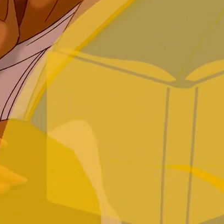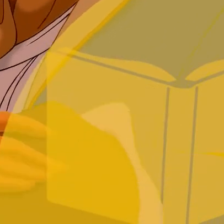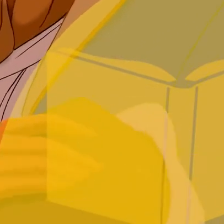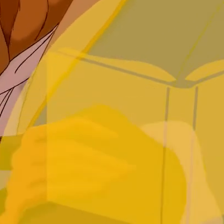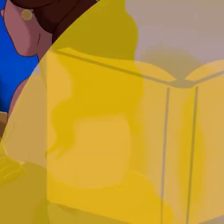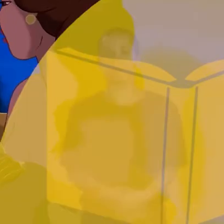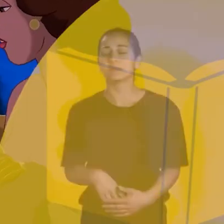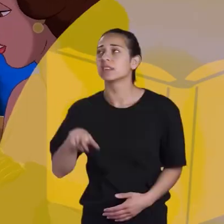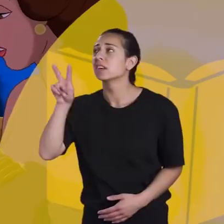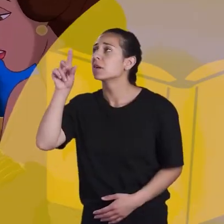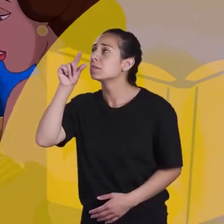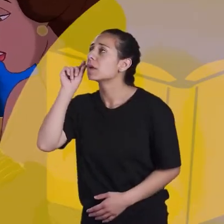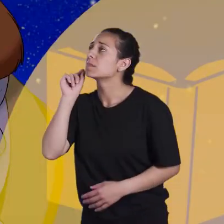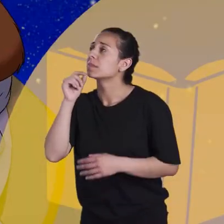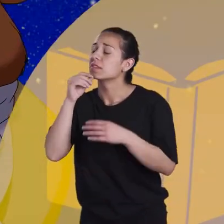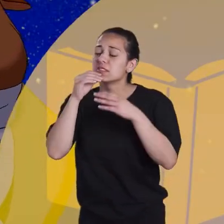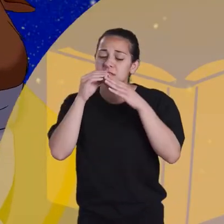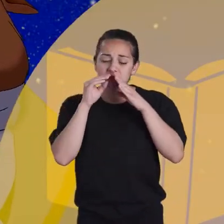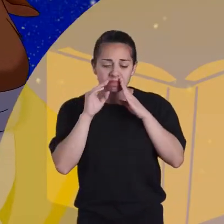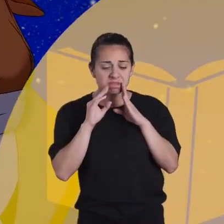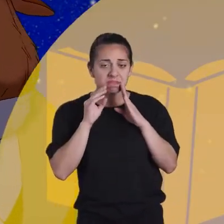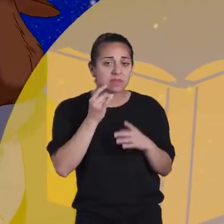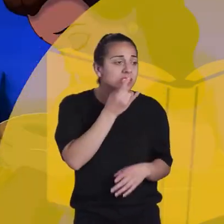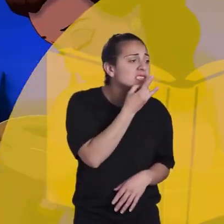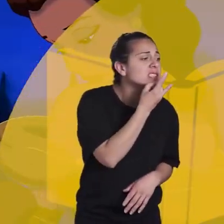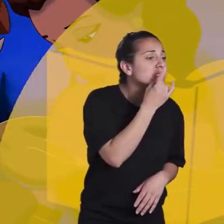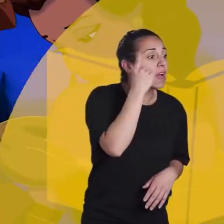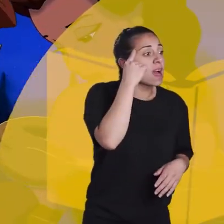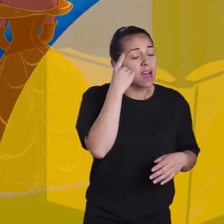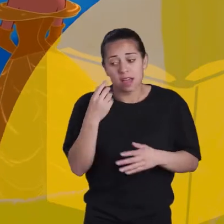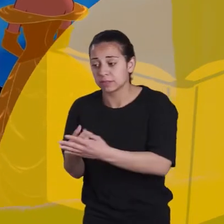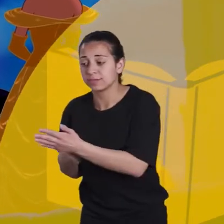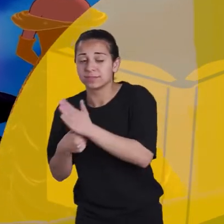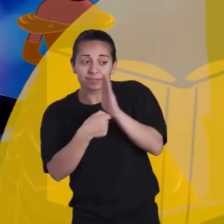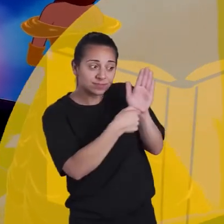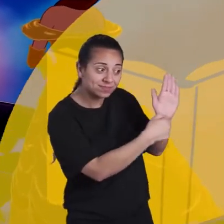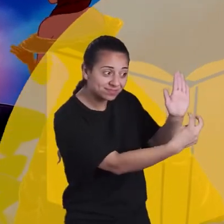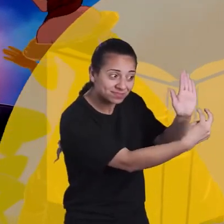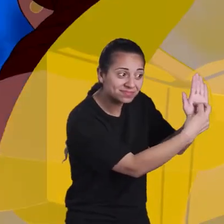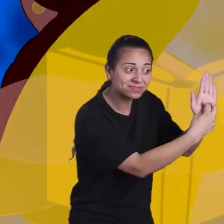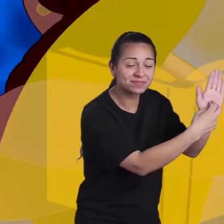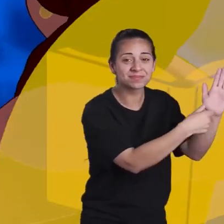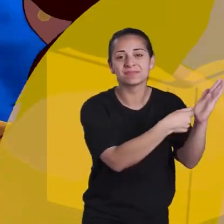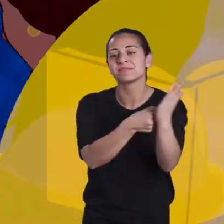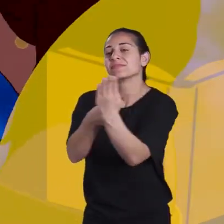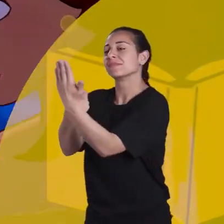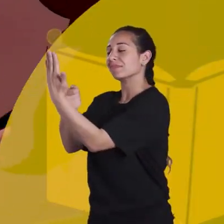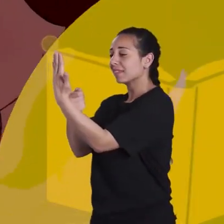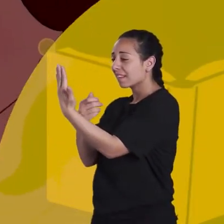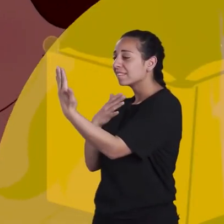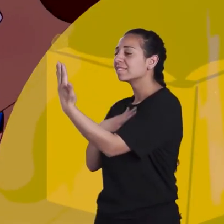Una noche, al verla preocupada por su padre, la bestia le enseña un espejo donde ella podrá ver todo lo que desee ver.